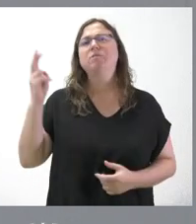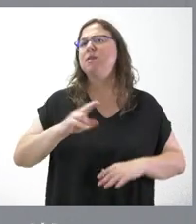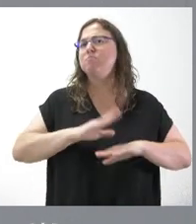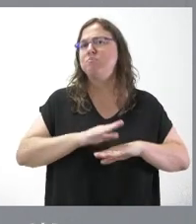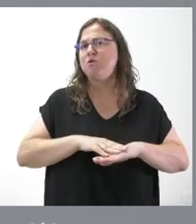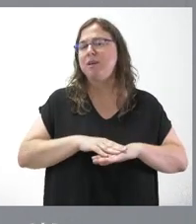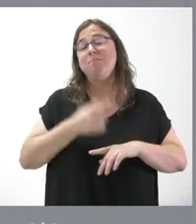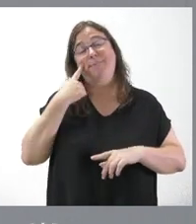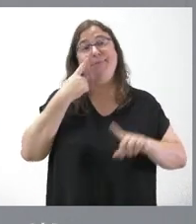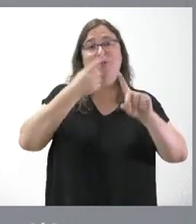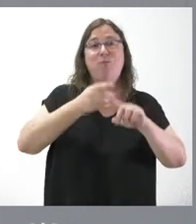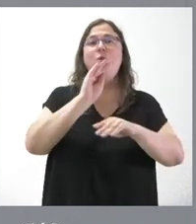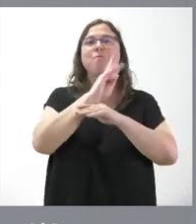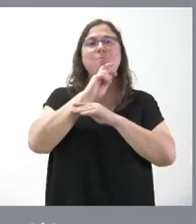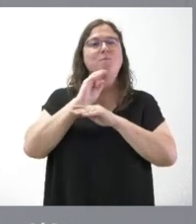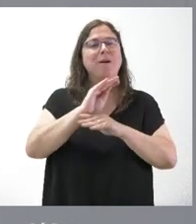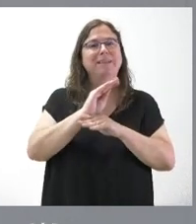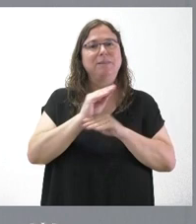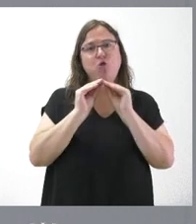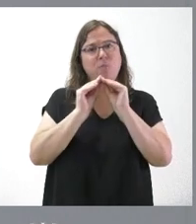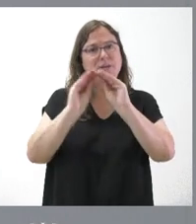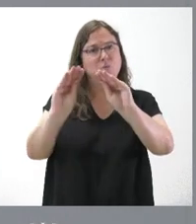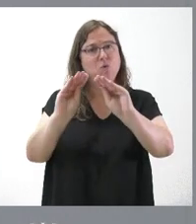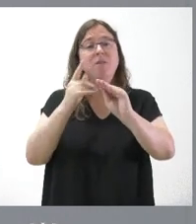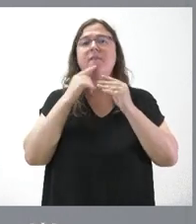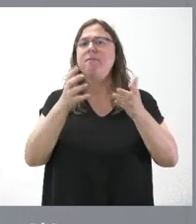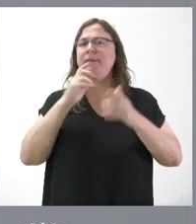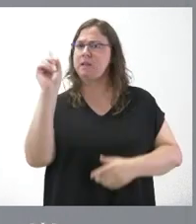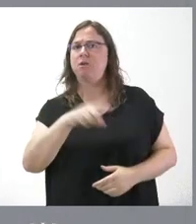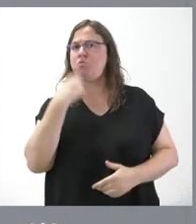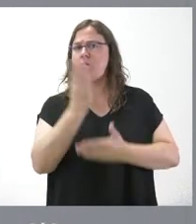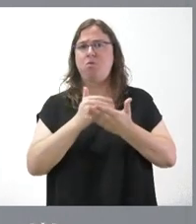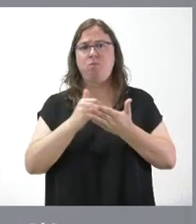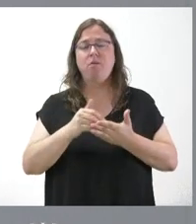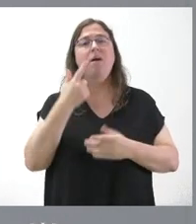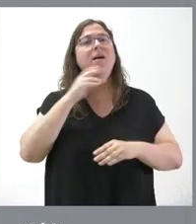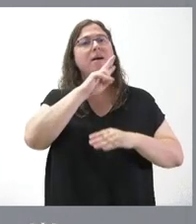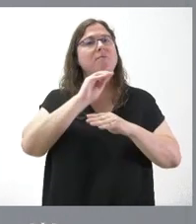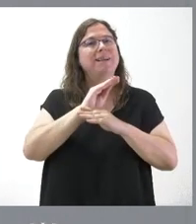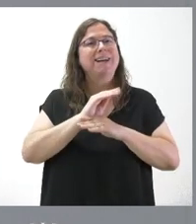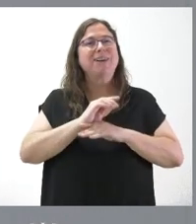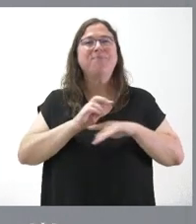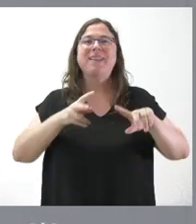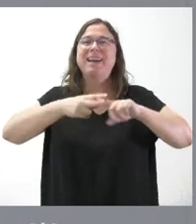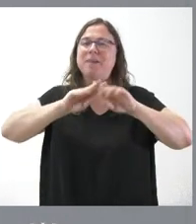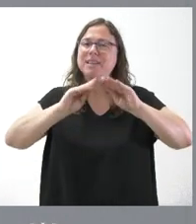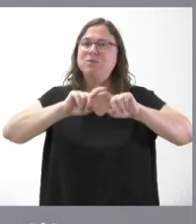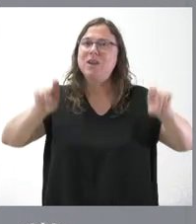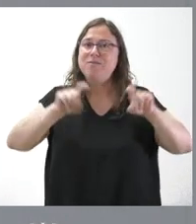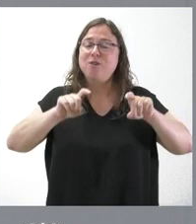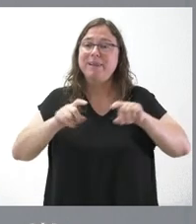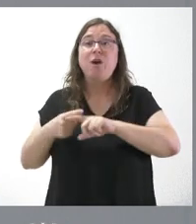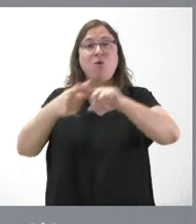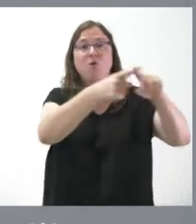por tanto, para el mantenimiento de este operativo del que se beneficia toda la comunidad. Y es el mantenimiento de la herramienta informática para todas las universidades